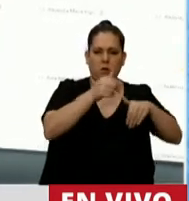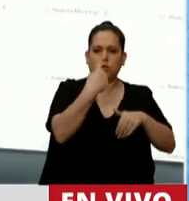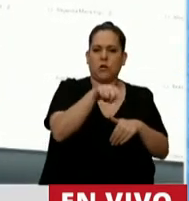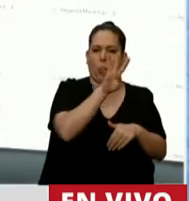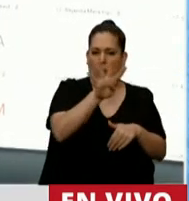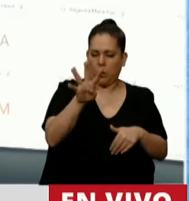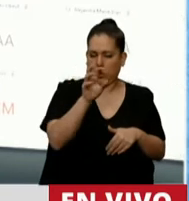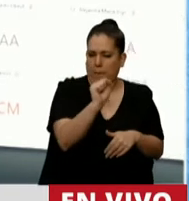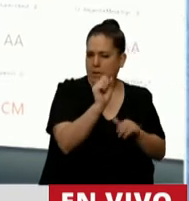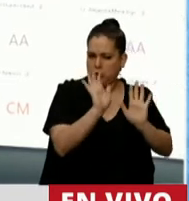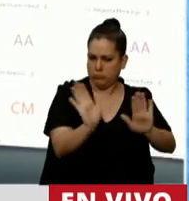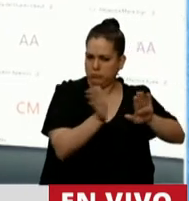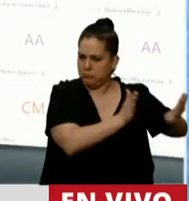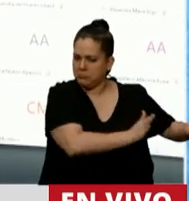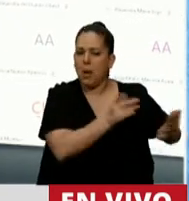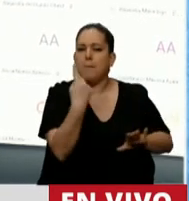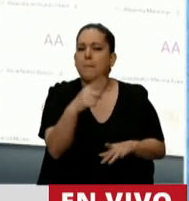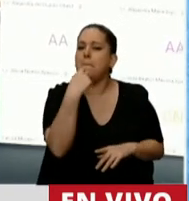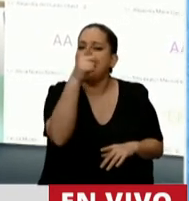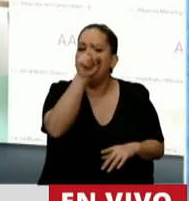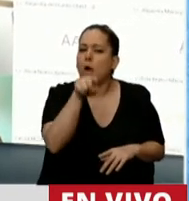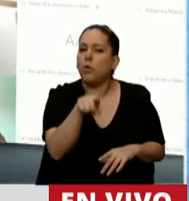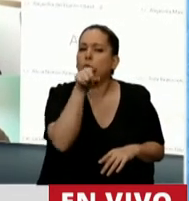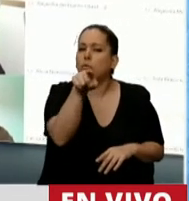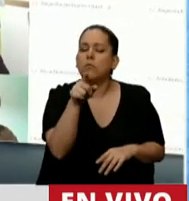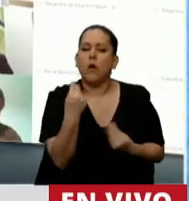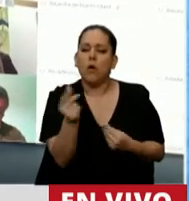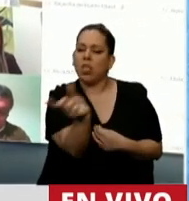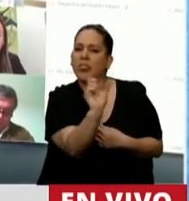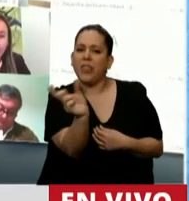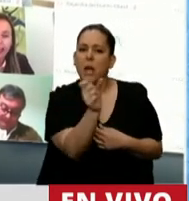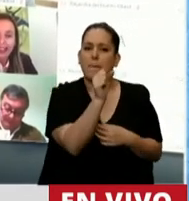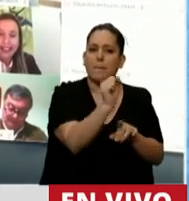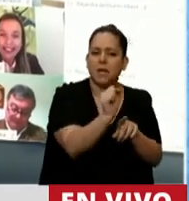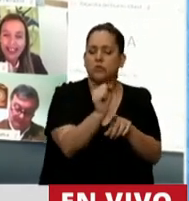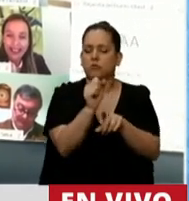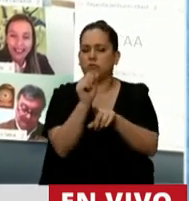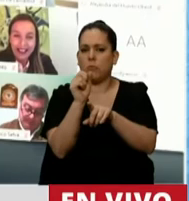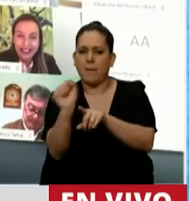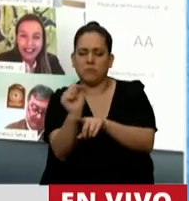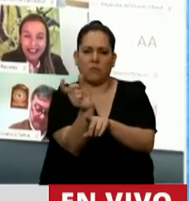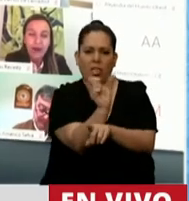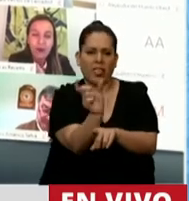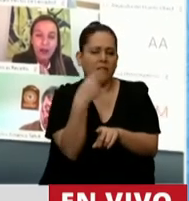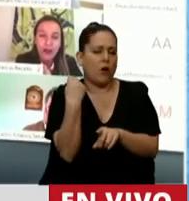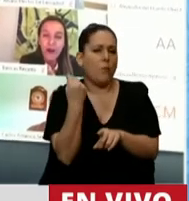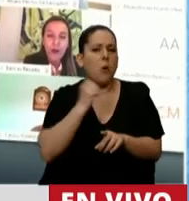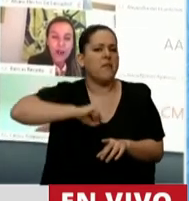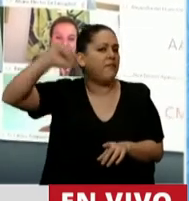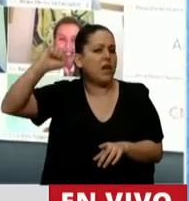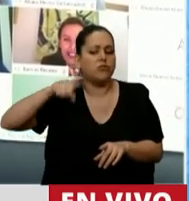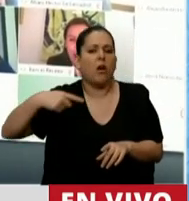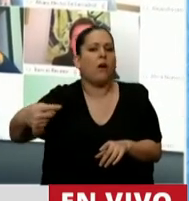Pero la pregunta concreta es, ¿cómo piensan salir de esta brecha cambiaria? ¿Y qué política antiinflacionaria hay para que después de la